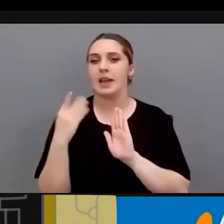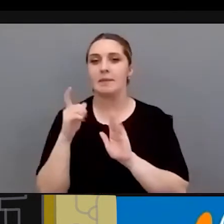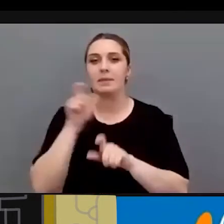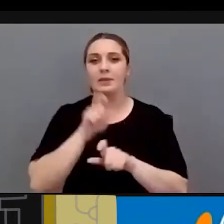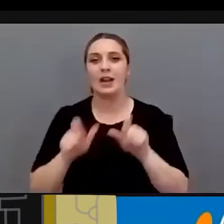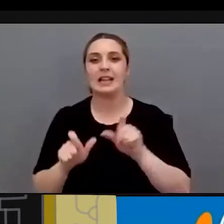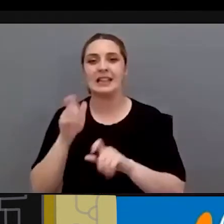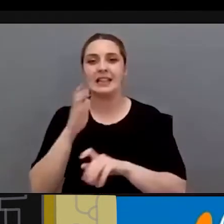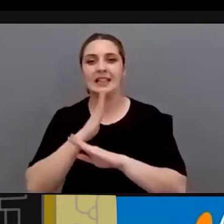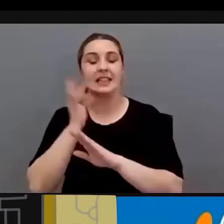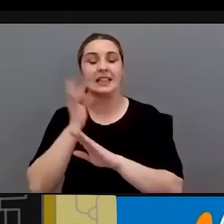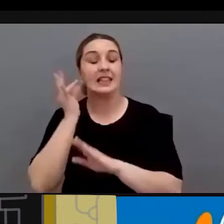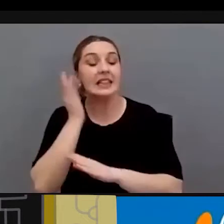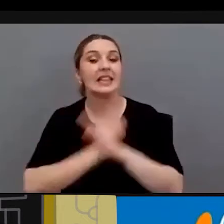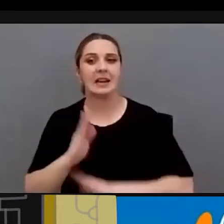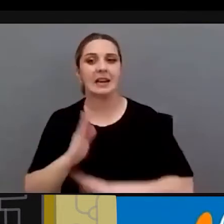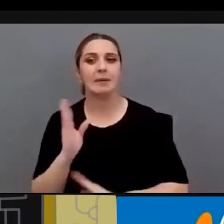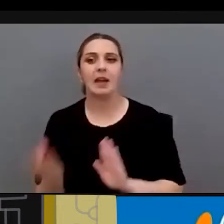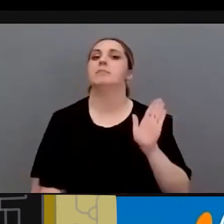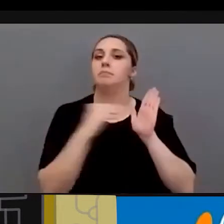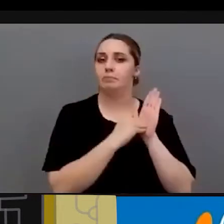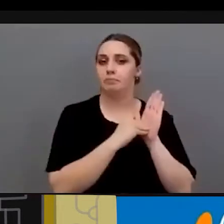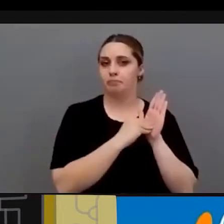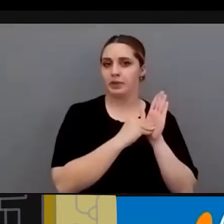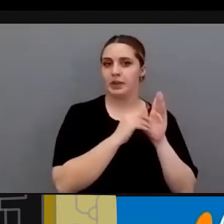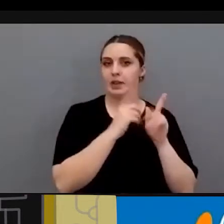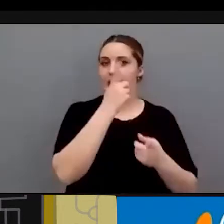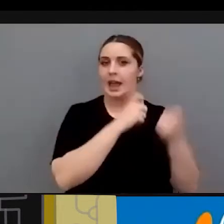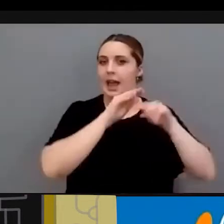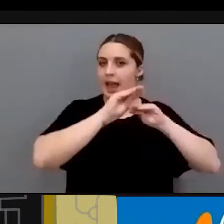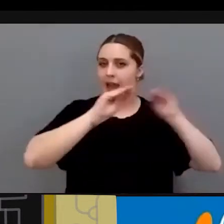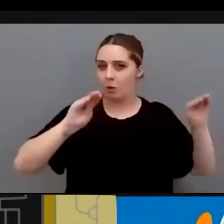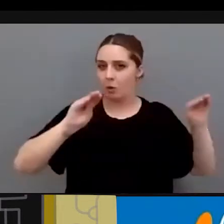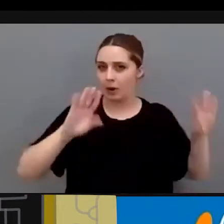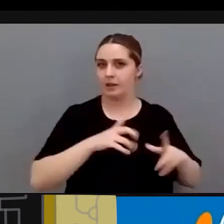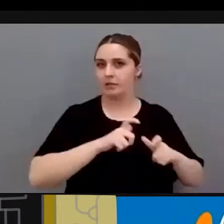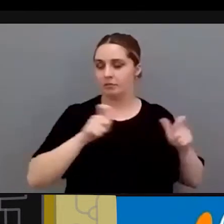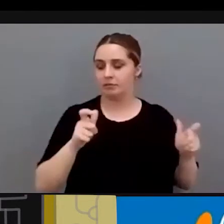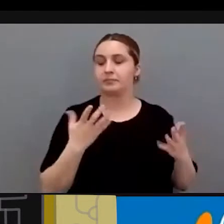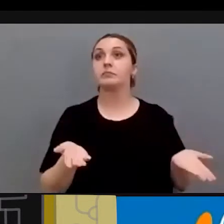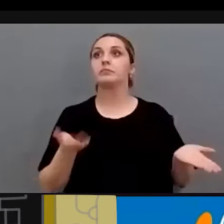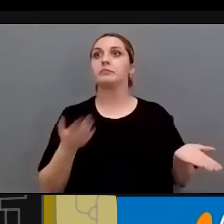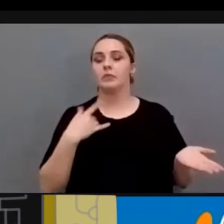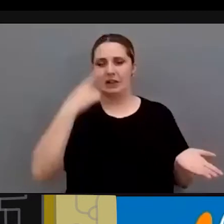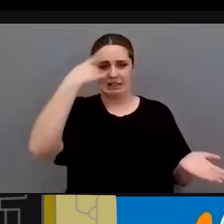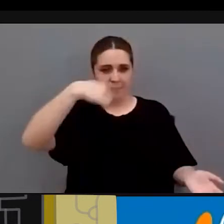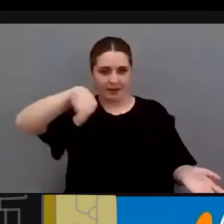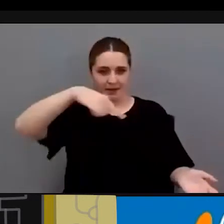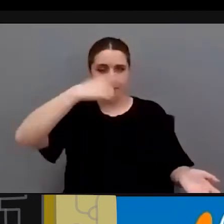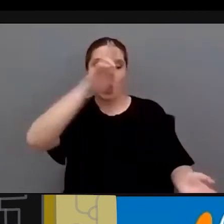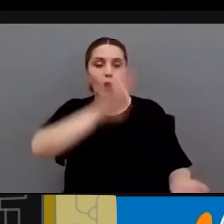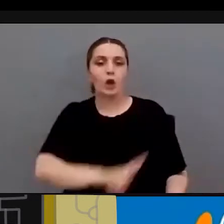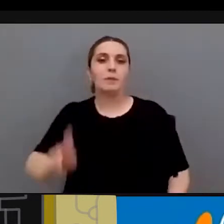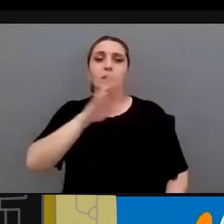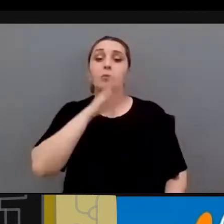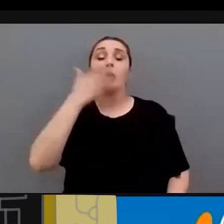señaladas y recogidas en esta macroencuesta. De hecho, lógicamente, ya lo sabéis, pero lo repito porque es